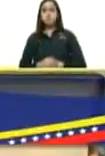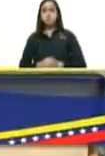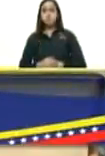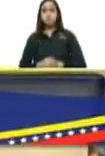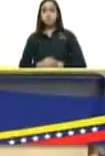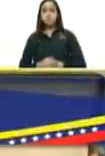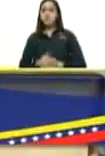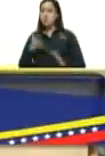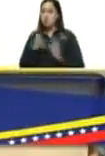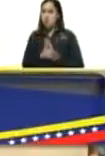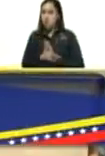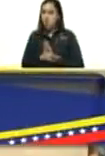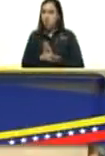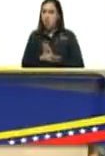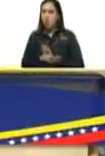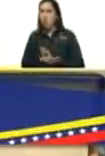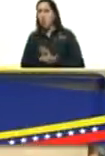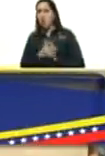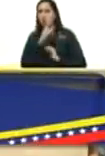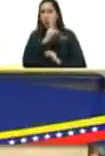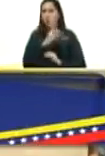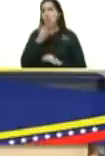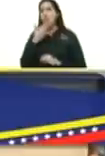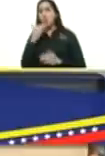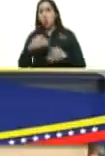de cuánto a cuánto será del 1 al 20